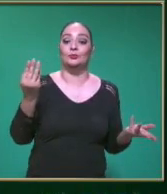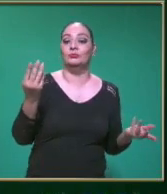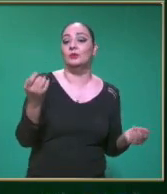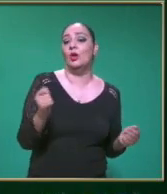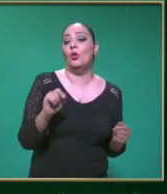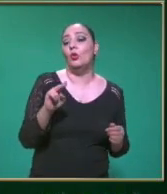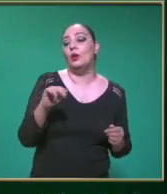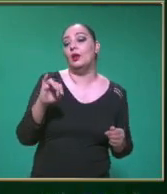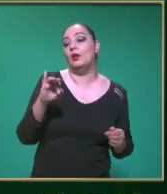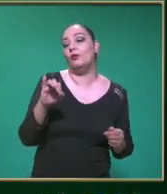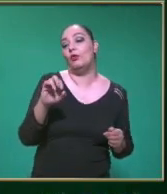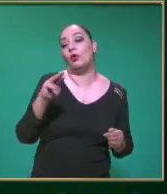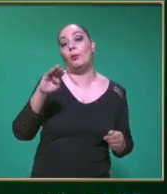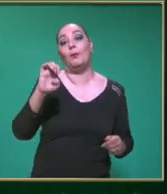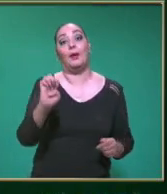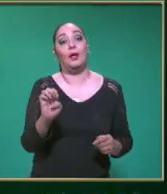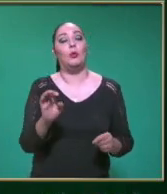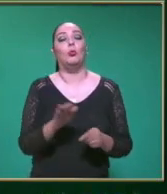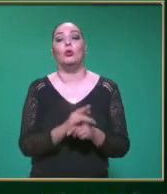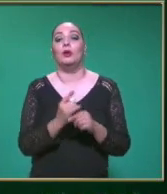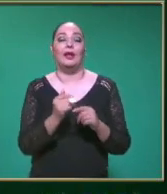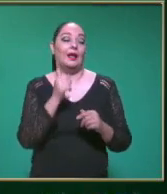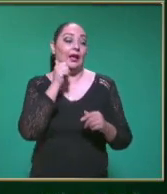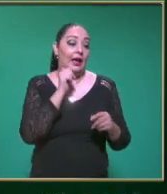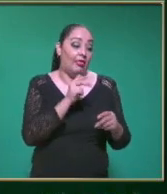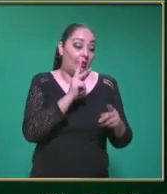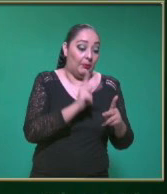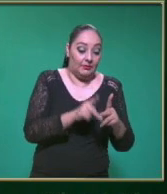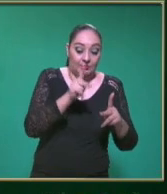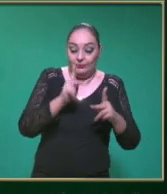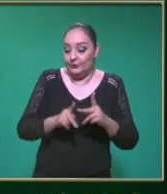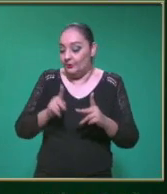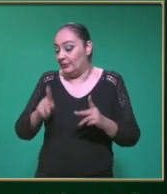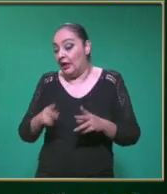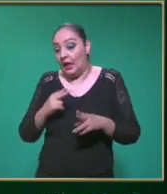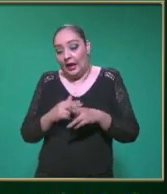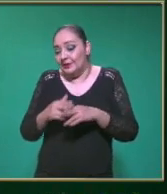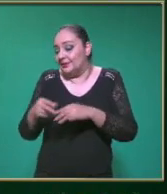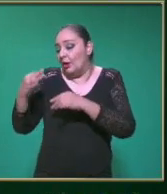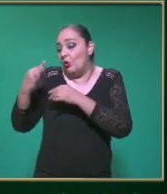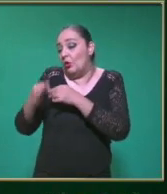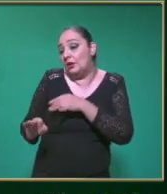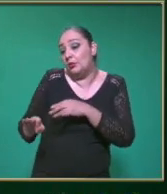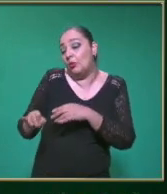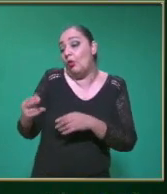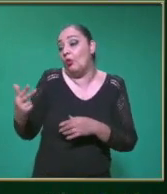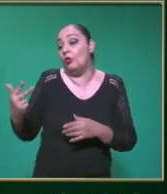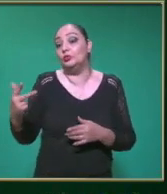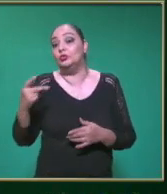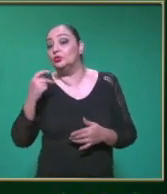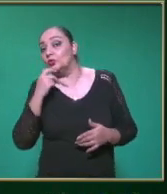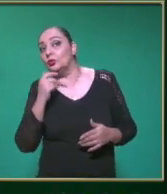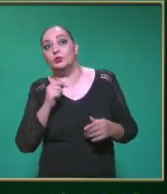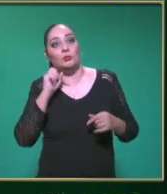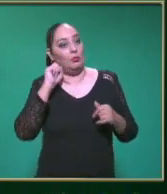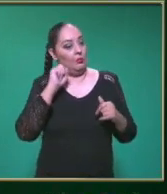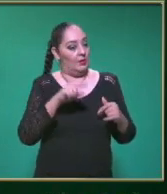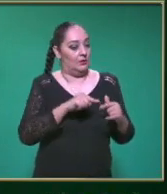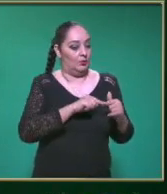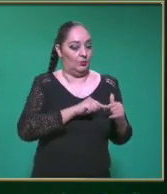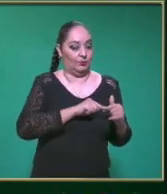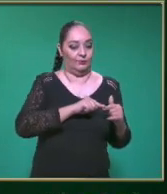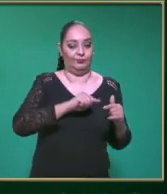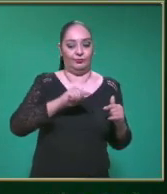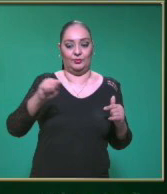Uniforme Porque en cada tramo Hasta llegar Al terminar Su recorrido Que es a los 8 segundos Termina